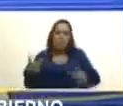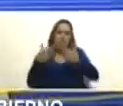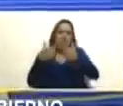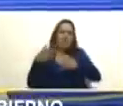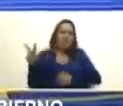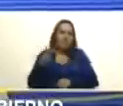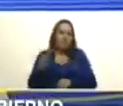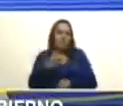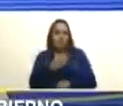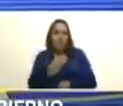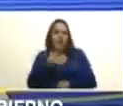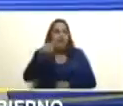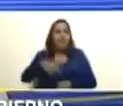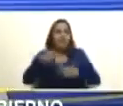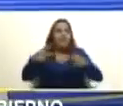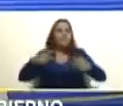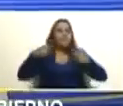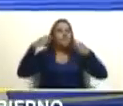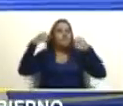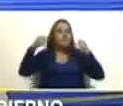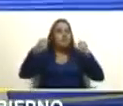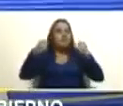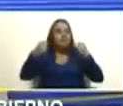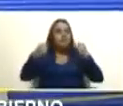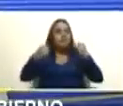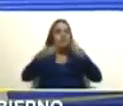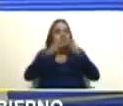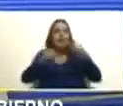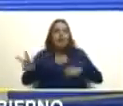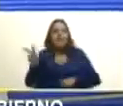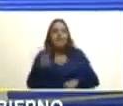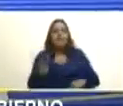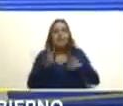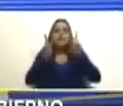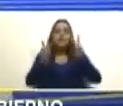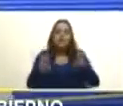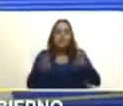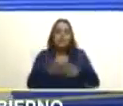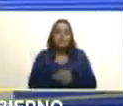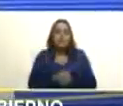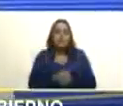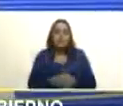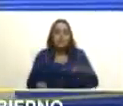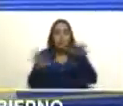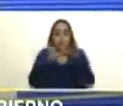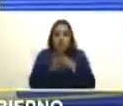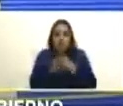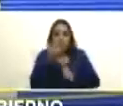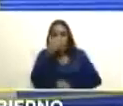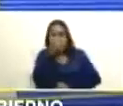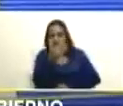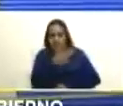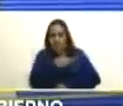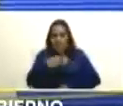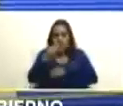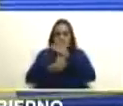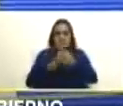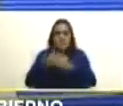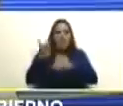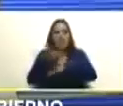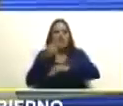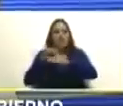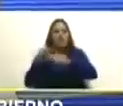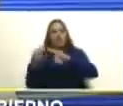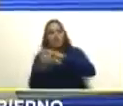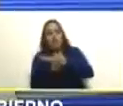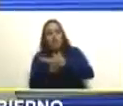es la victoria de la Venezuela nueva y unida frente a las pretensiones del gobierno de Guyana